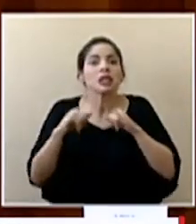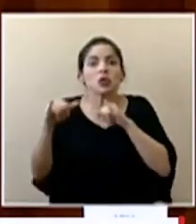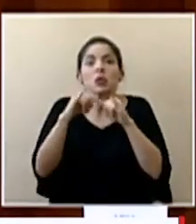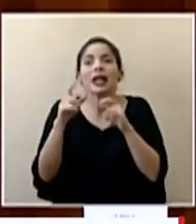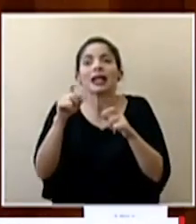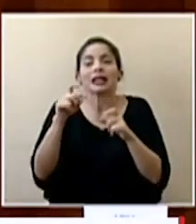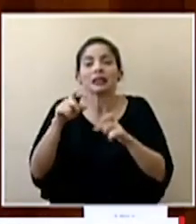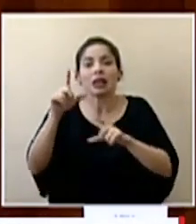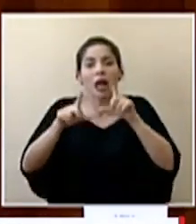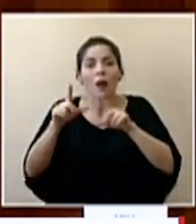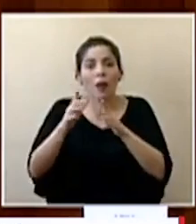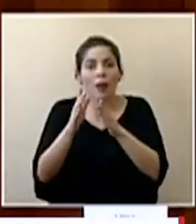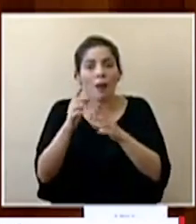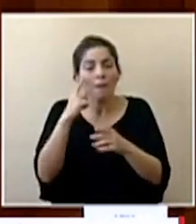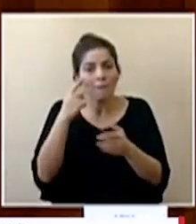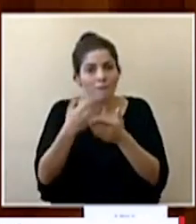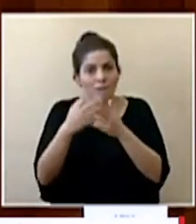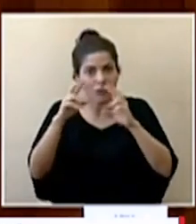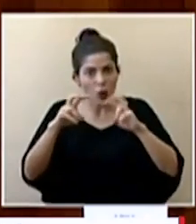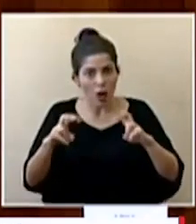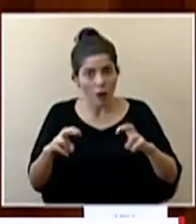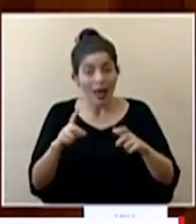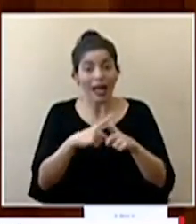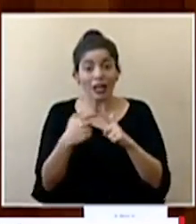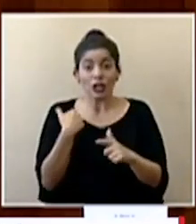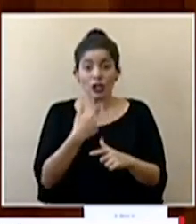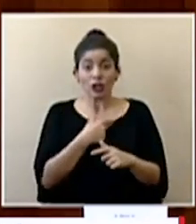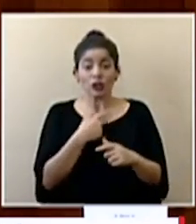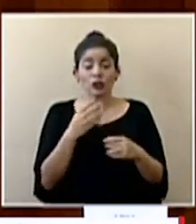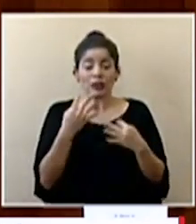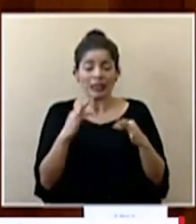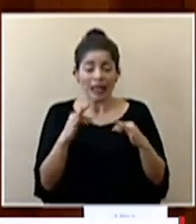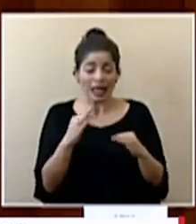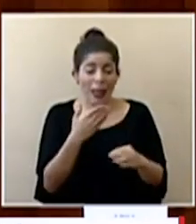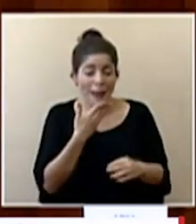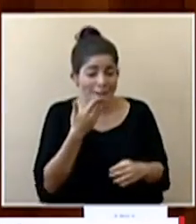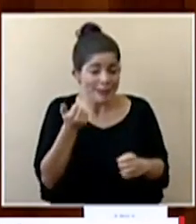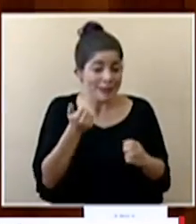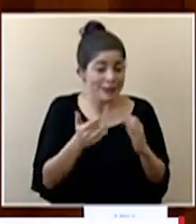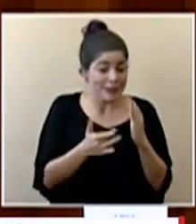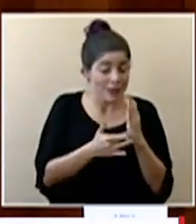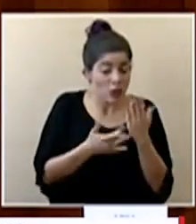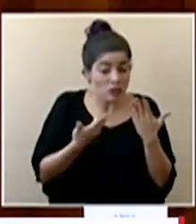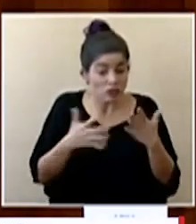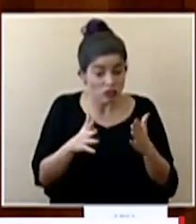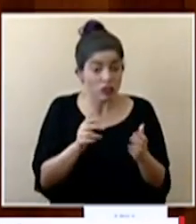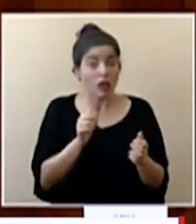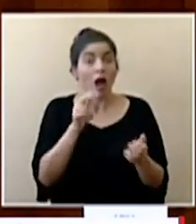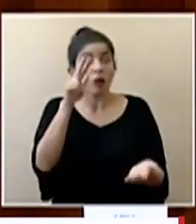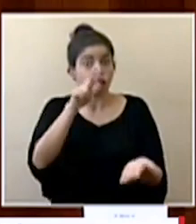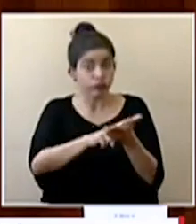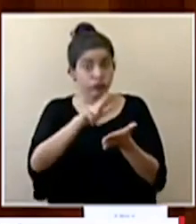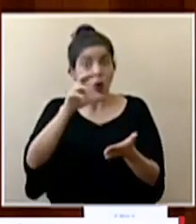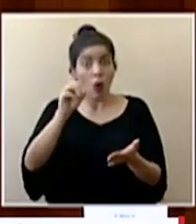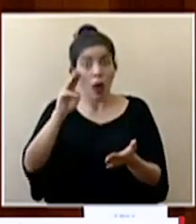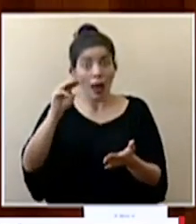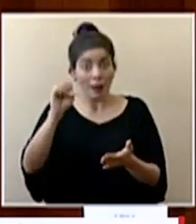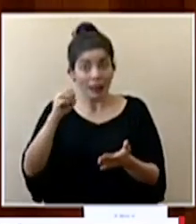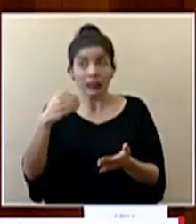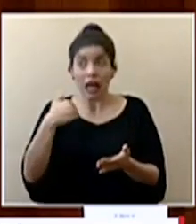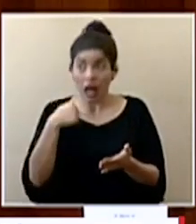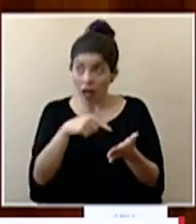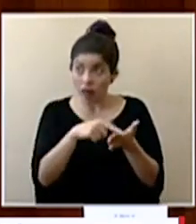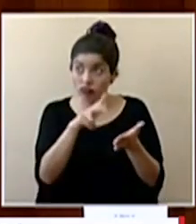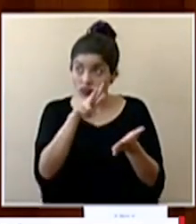pruebas entonces estamos haciendo lo posible por con la mejor tecnología que ya está precalificada por la OMS podamos